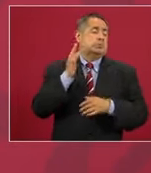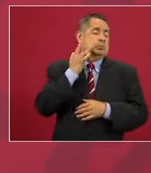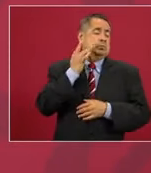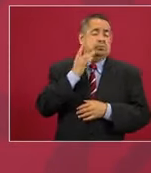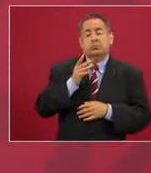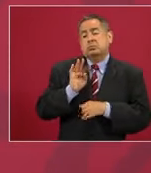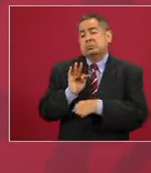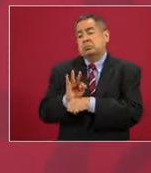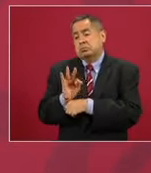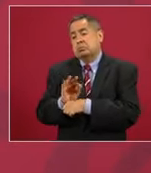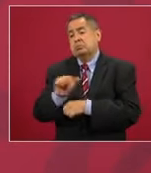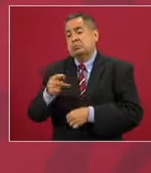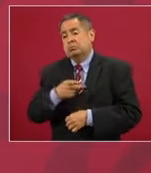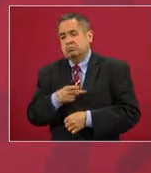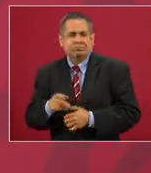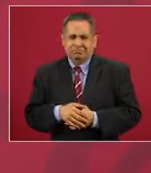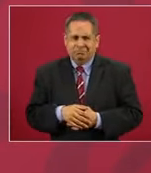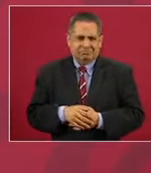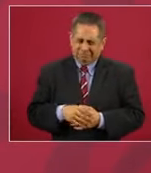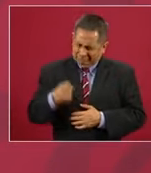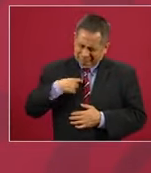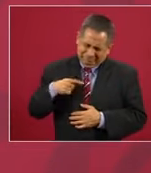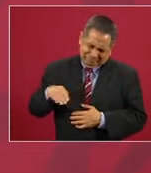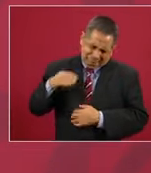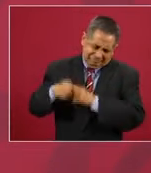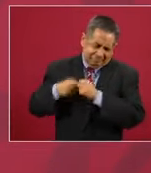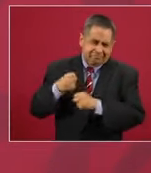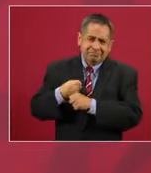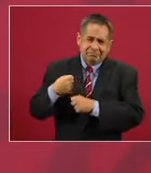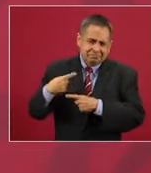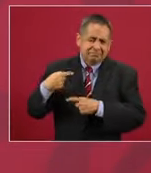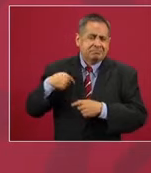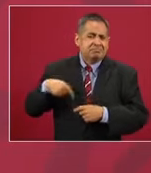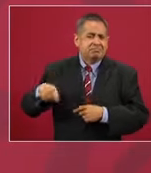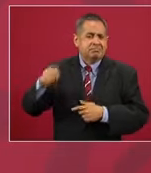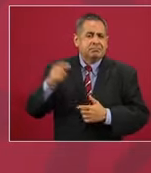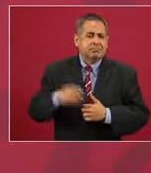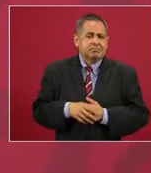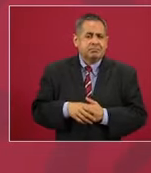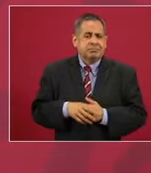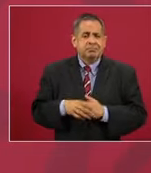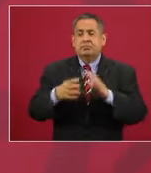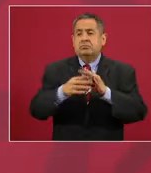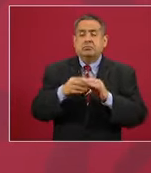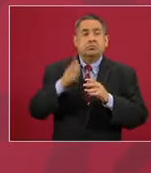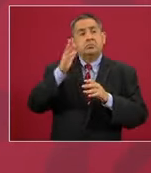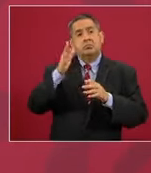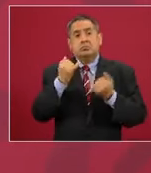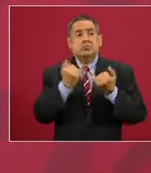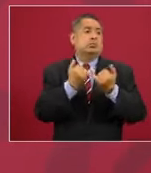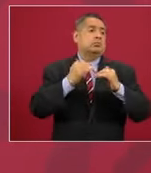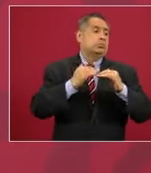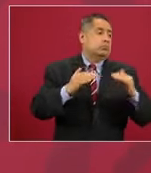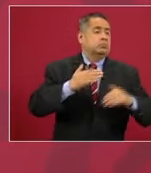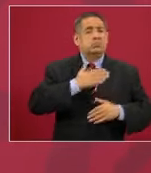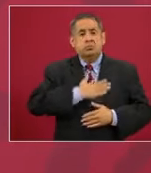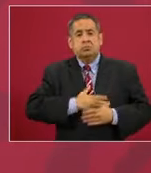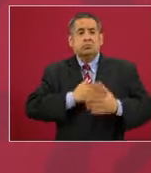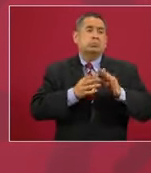y hablar de la igualdad y de la justicia.